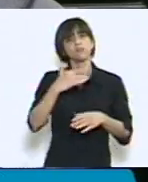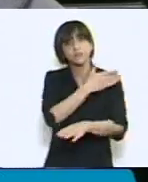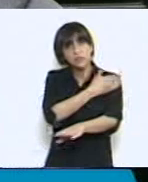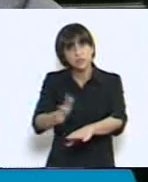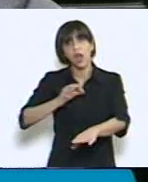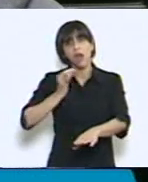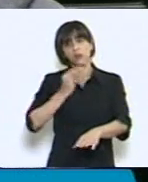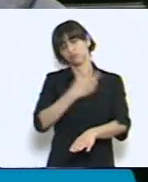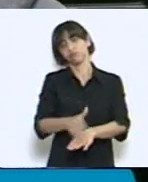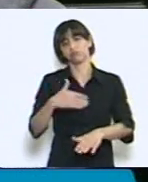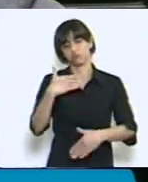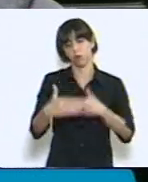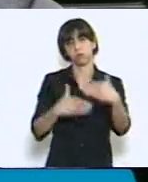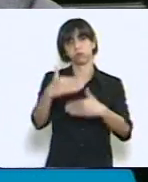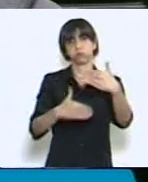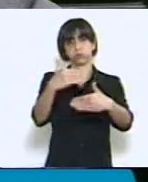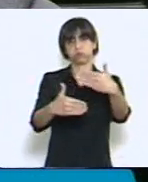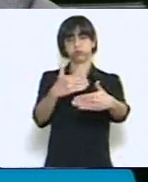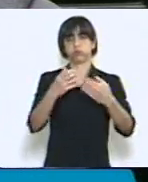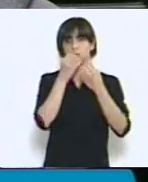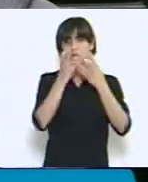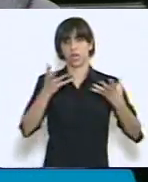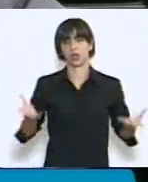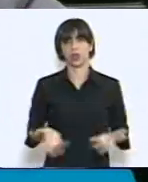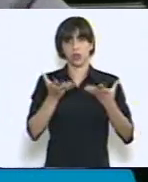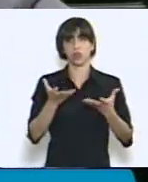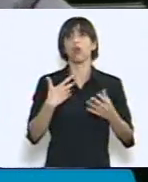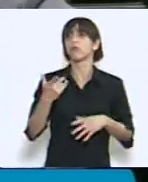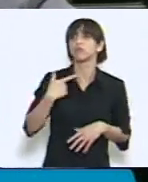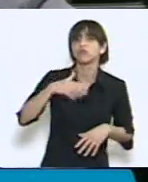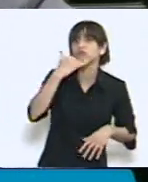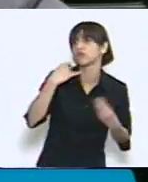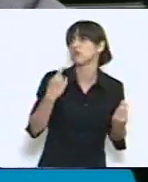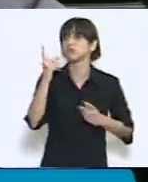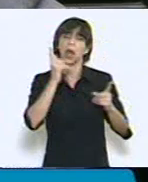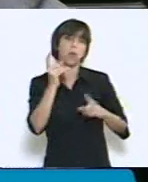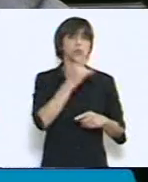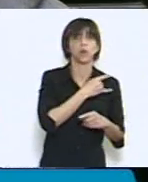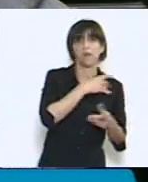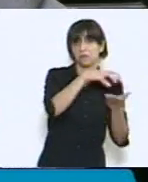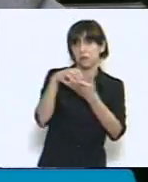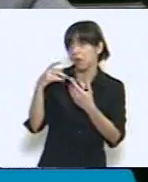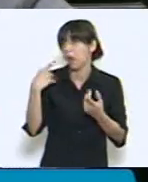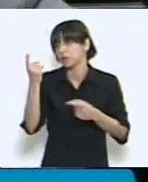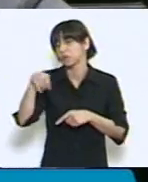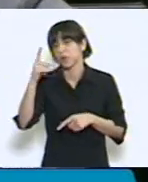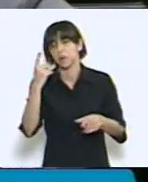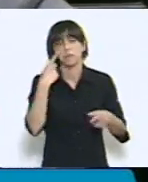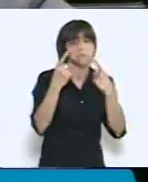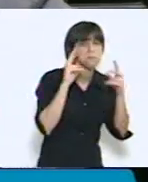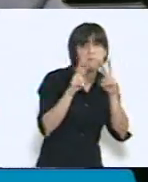impactos muy grandes que han hecho en las realidades, sobre todo, no sé dónde estudian algunas universidades, pero yo le puedo decir,